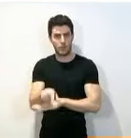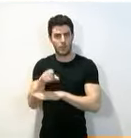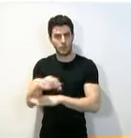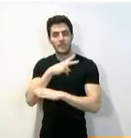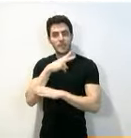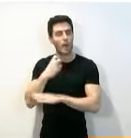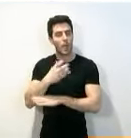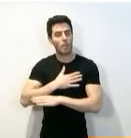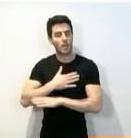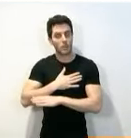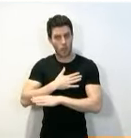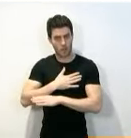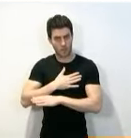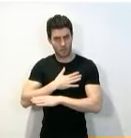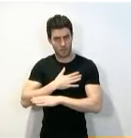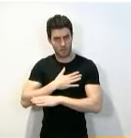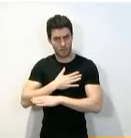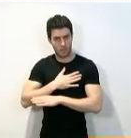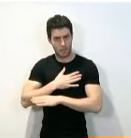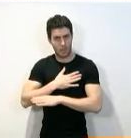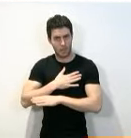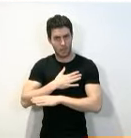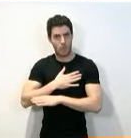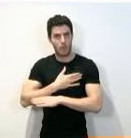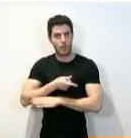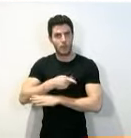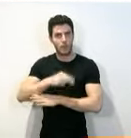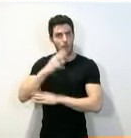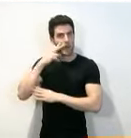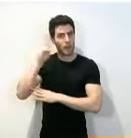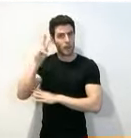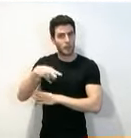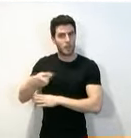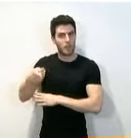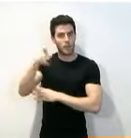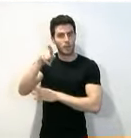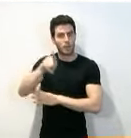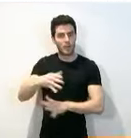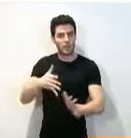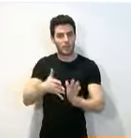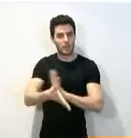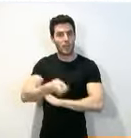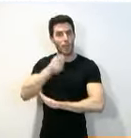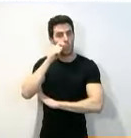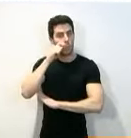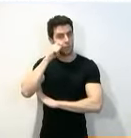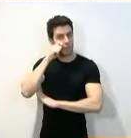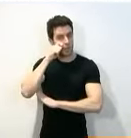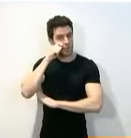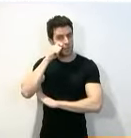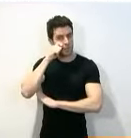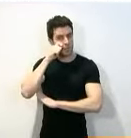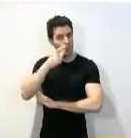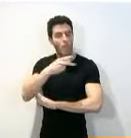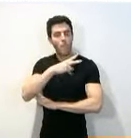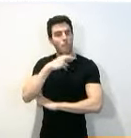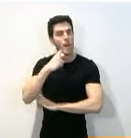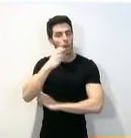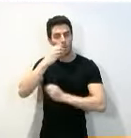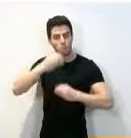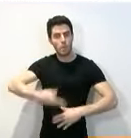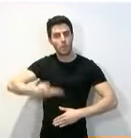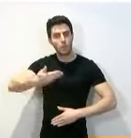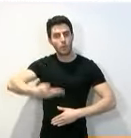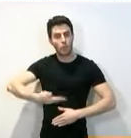patrimonial. Y ese reconocimiento también a que es un museo que tiene un importantísimo valor histórico